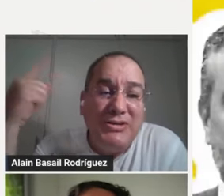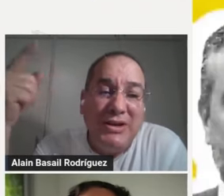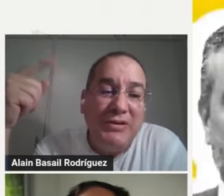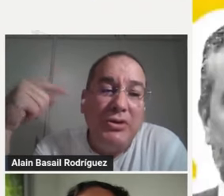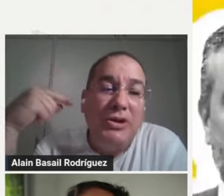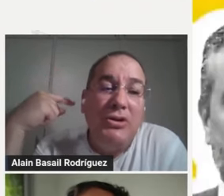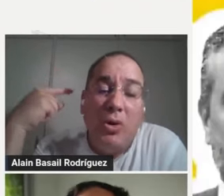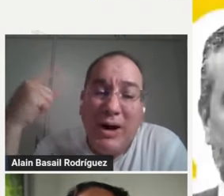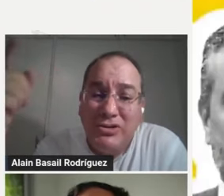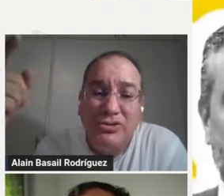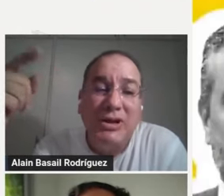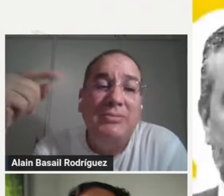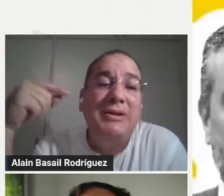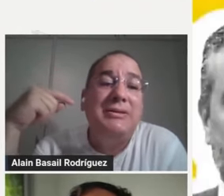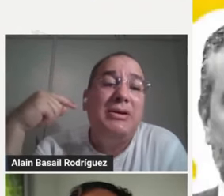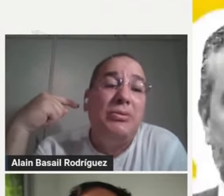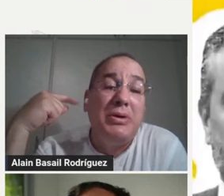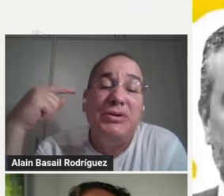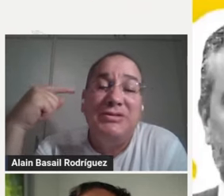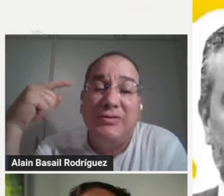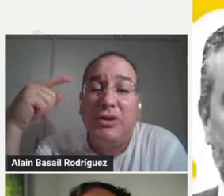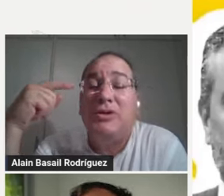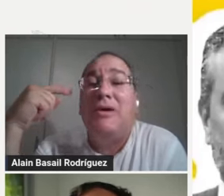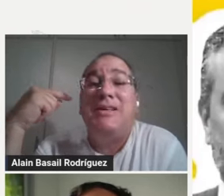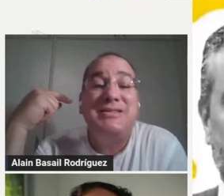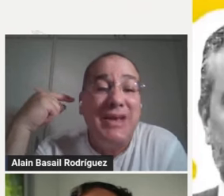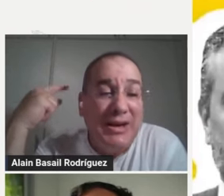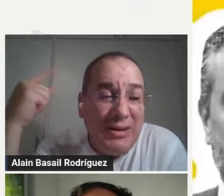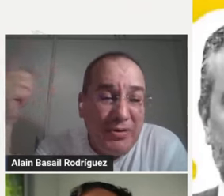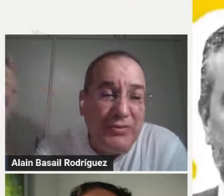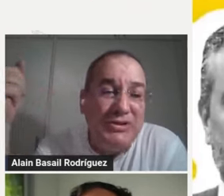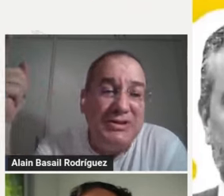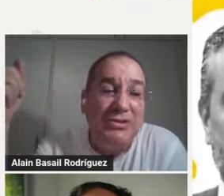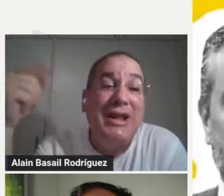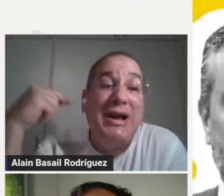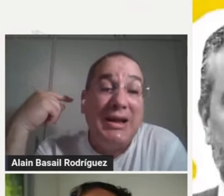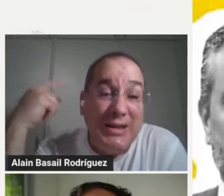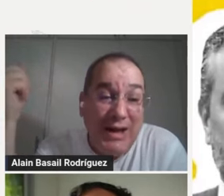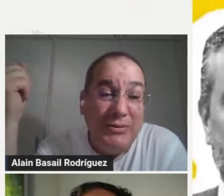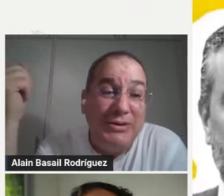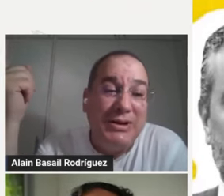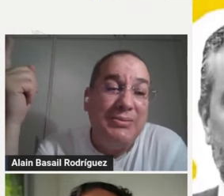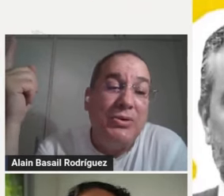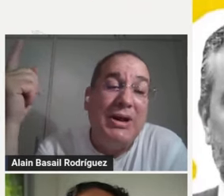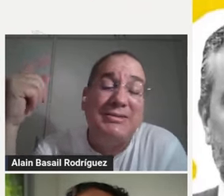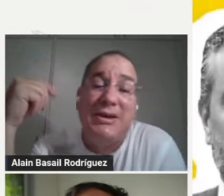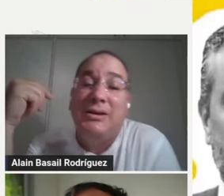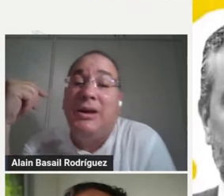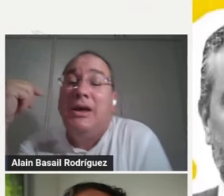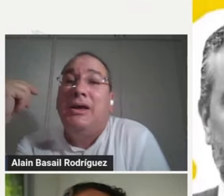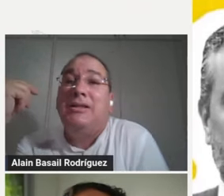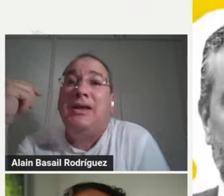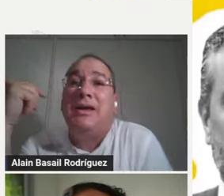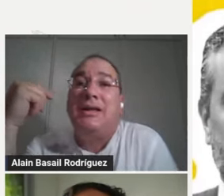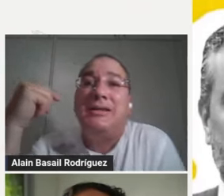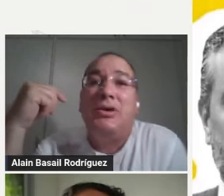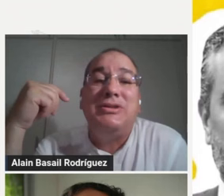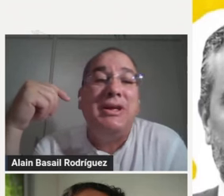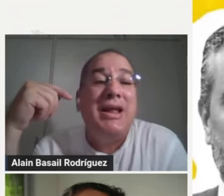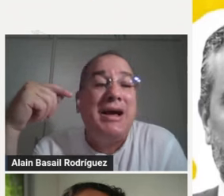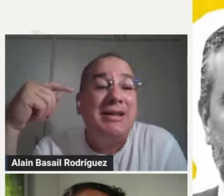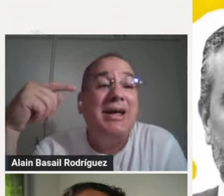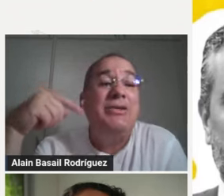los nuevos desafíos de innovar socialmente en los nuevos desafíos de avanzar en la profundización de la calidad de nuestras democracias en